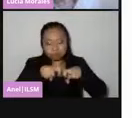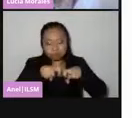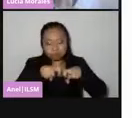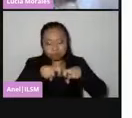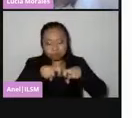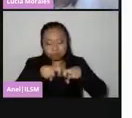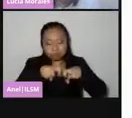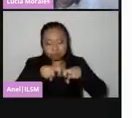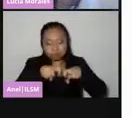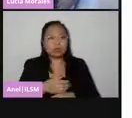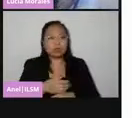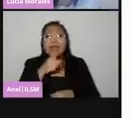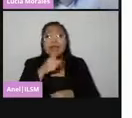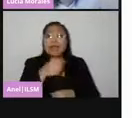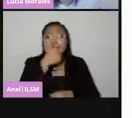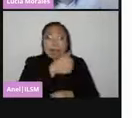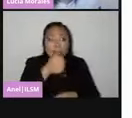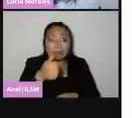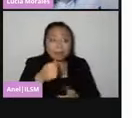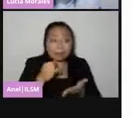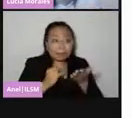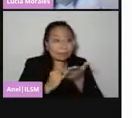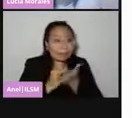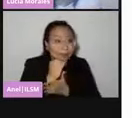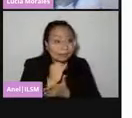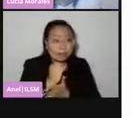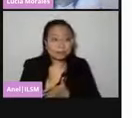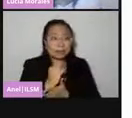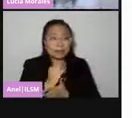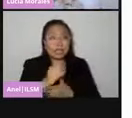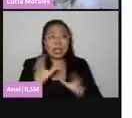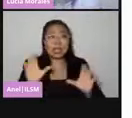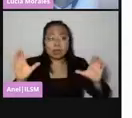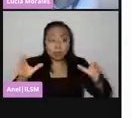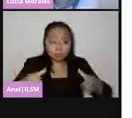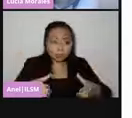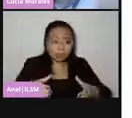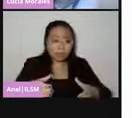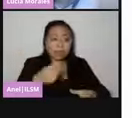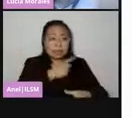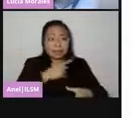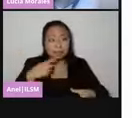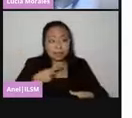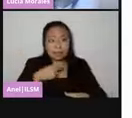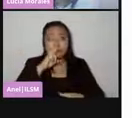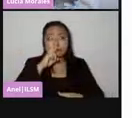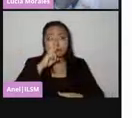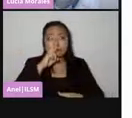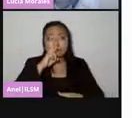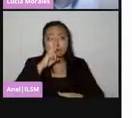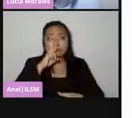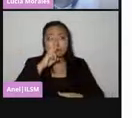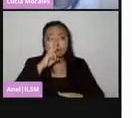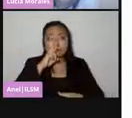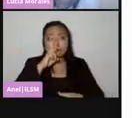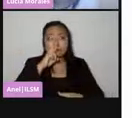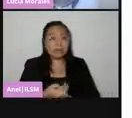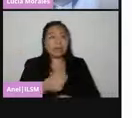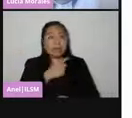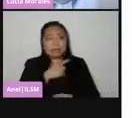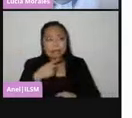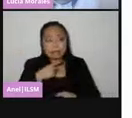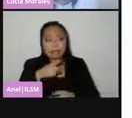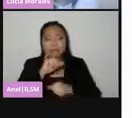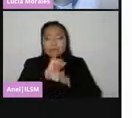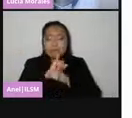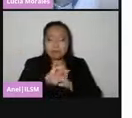voto forma parte de una decisión colectiva. Se debe ejercer de manera responsable, razonada, informada.